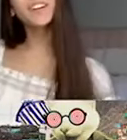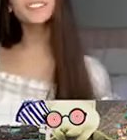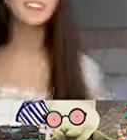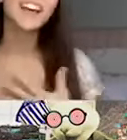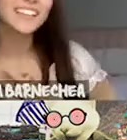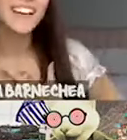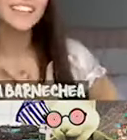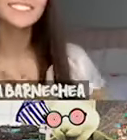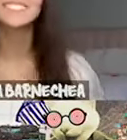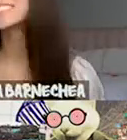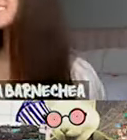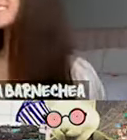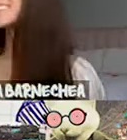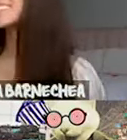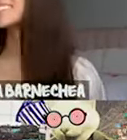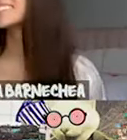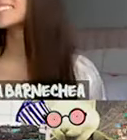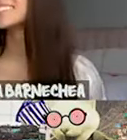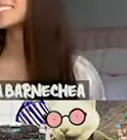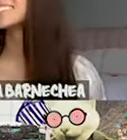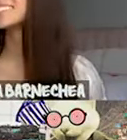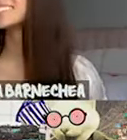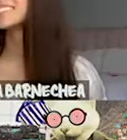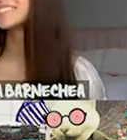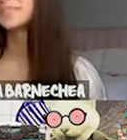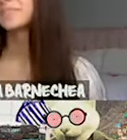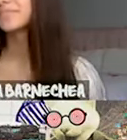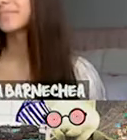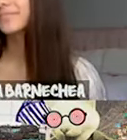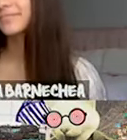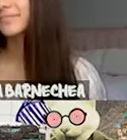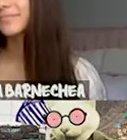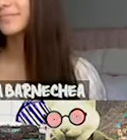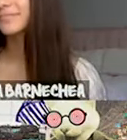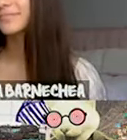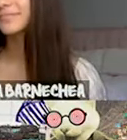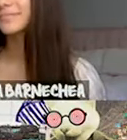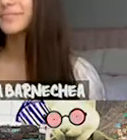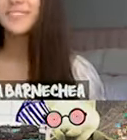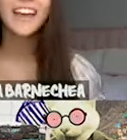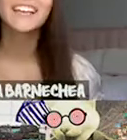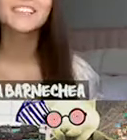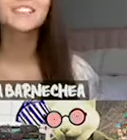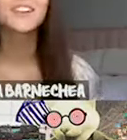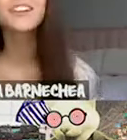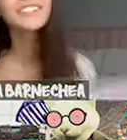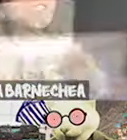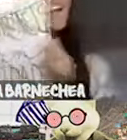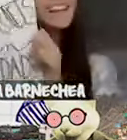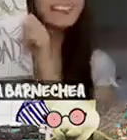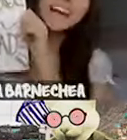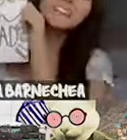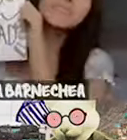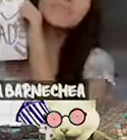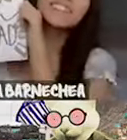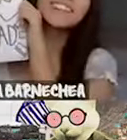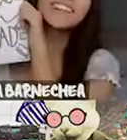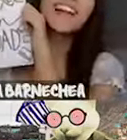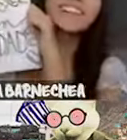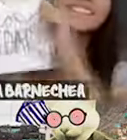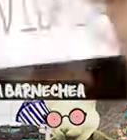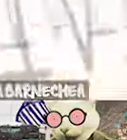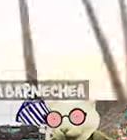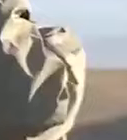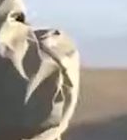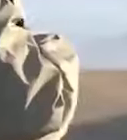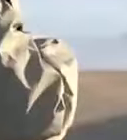Hola a todos, soy Elixia. Y yo soy Eduardo Mesa. Perdón por bien estarme. Y estos son los titulares altos